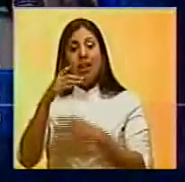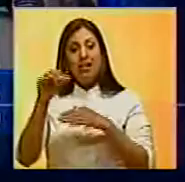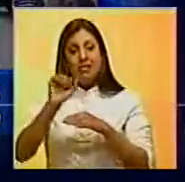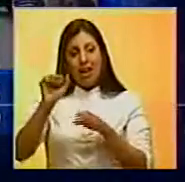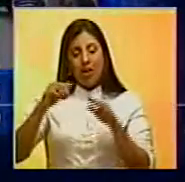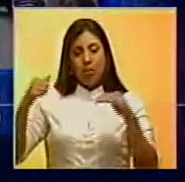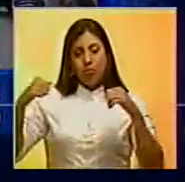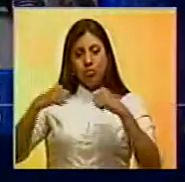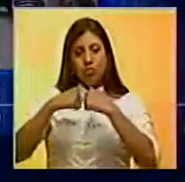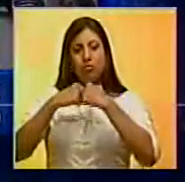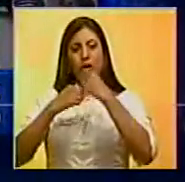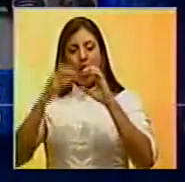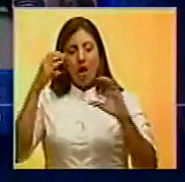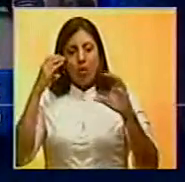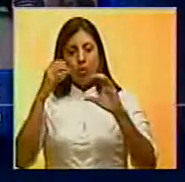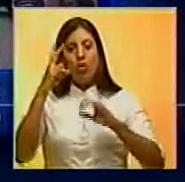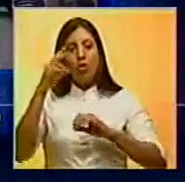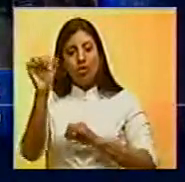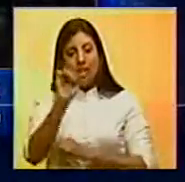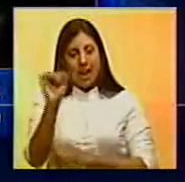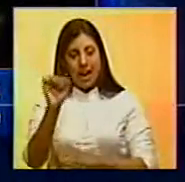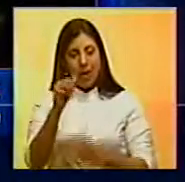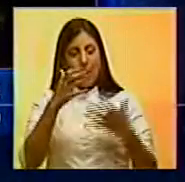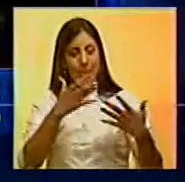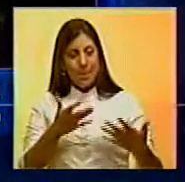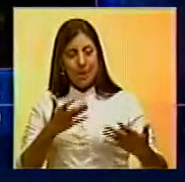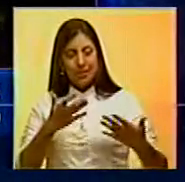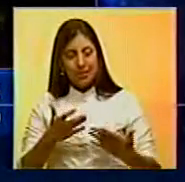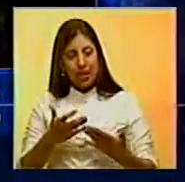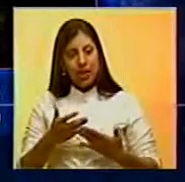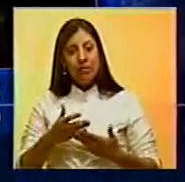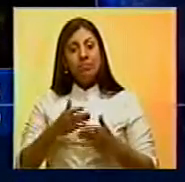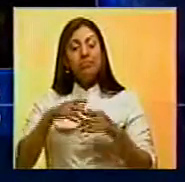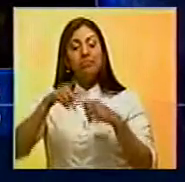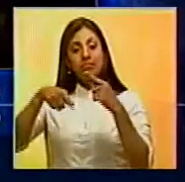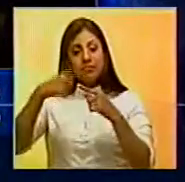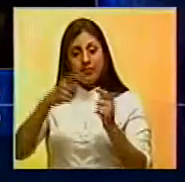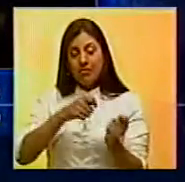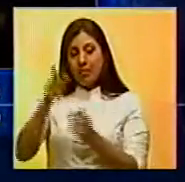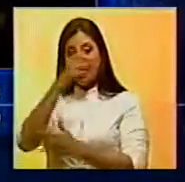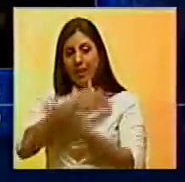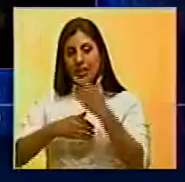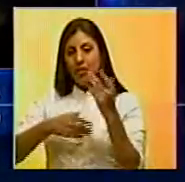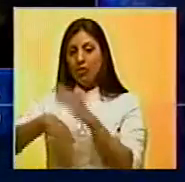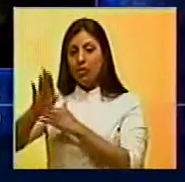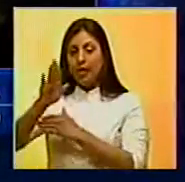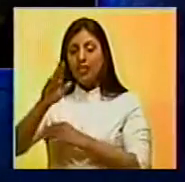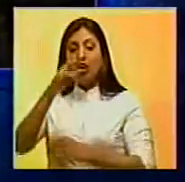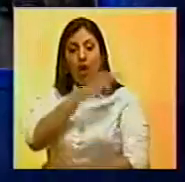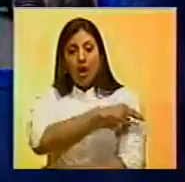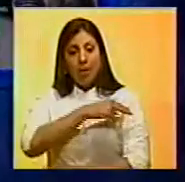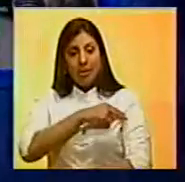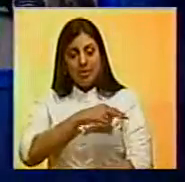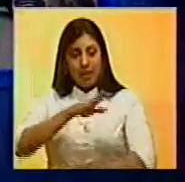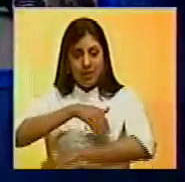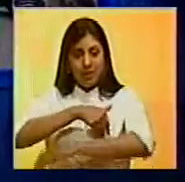colisionaron dos autobuses y dos vehículos de carga pesada. Los heridos fueron trasladados al hospital de Boca de Uchire y de Barcelona.